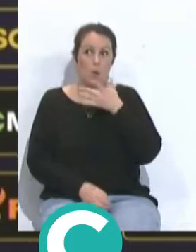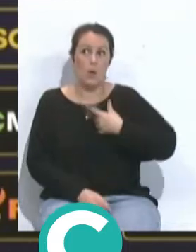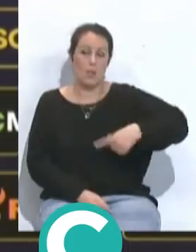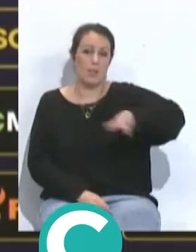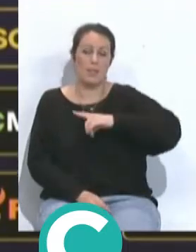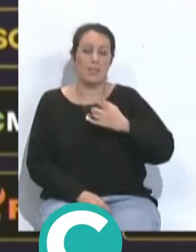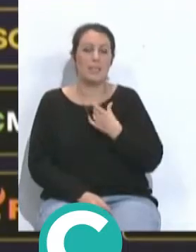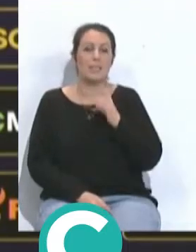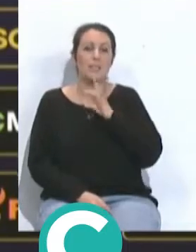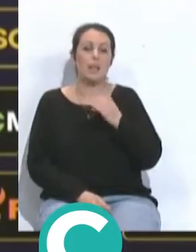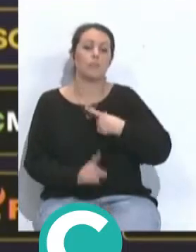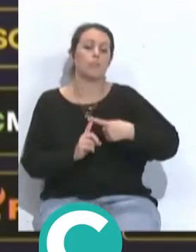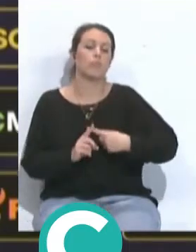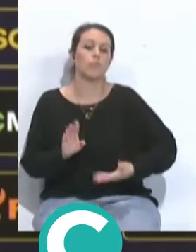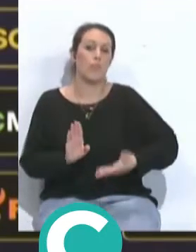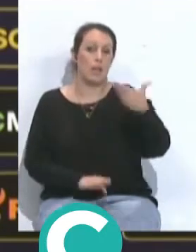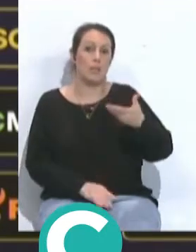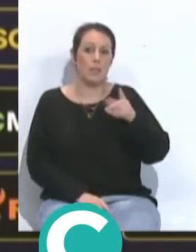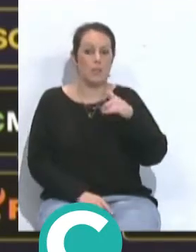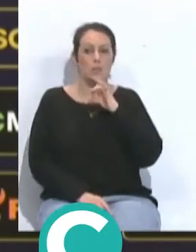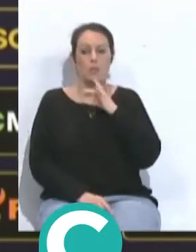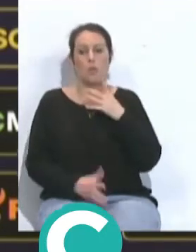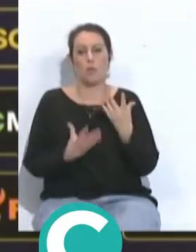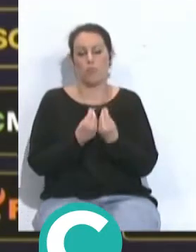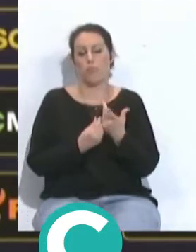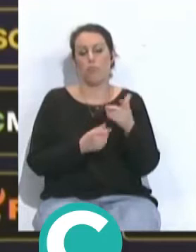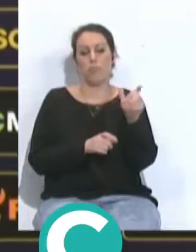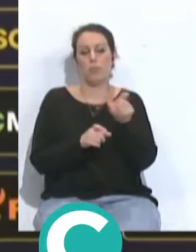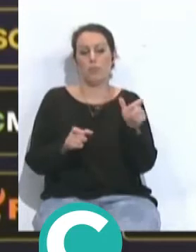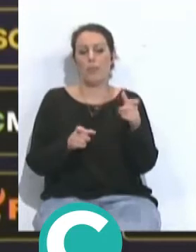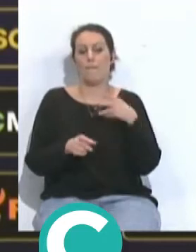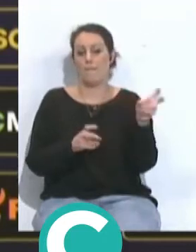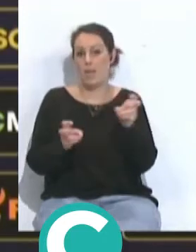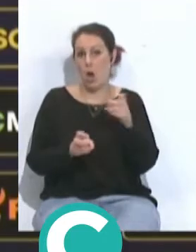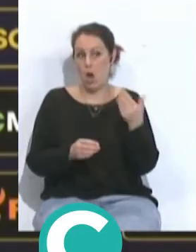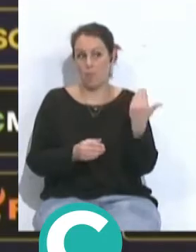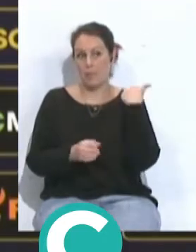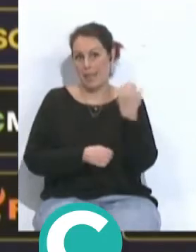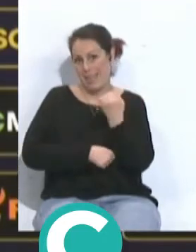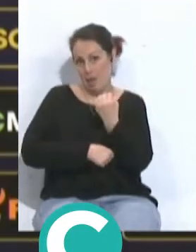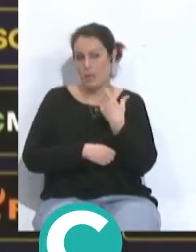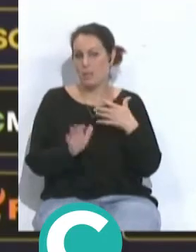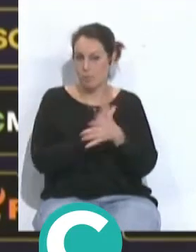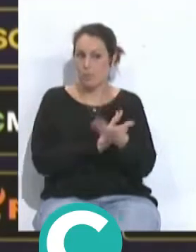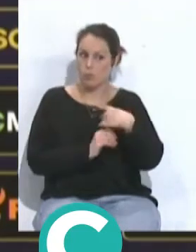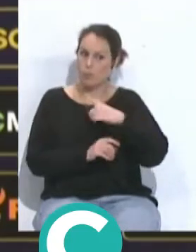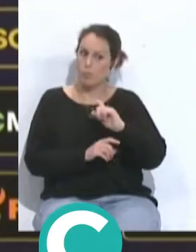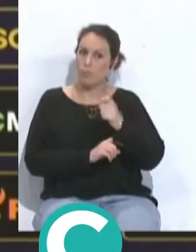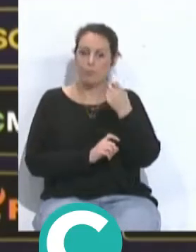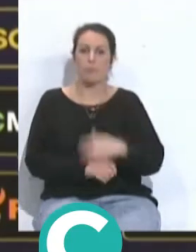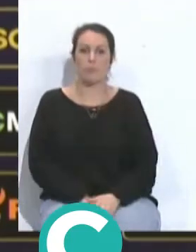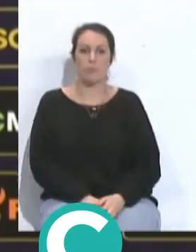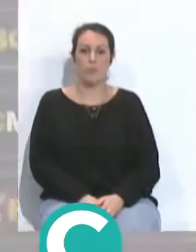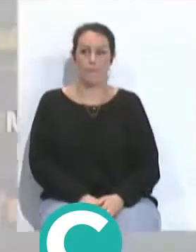que realmente están a un nivel muy alto y también contentos con el rendimiento de los que han venido en diciembre porque significa que hemos acertado